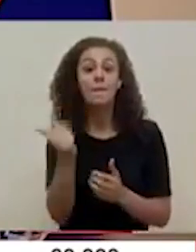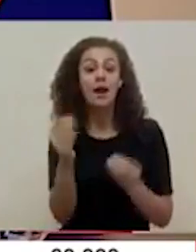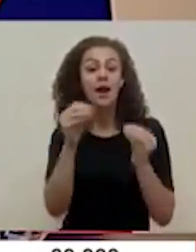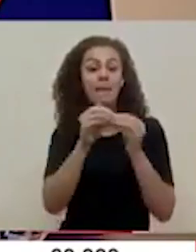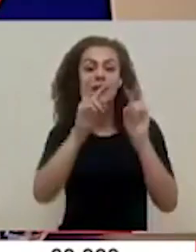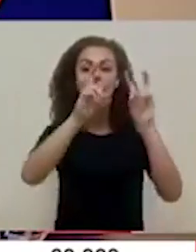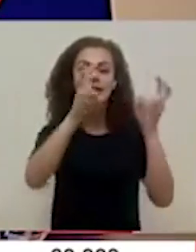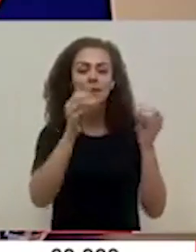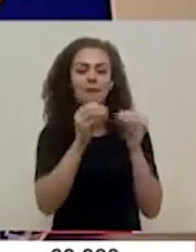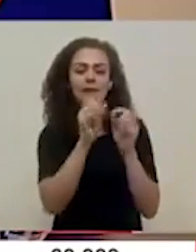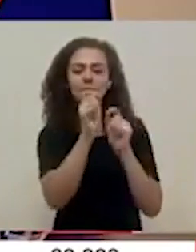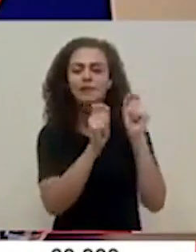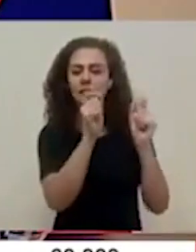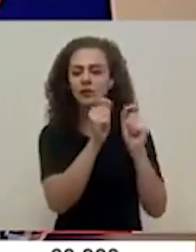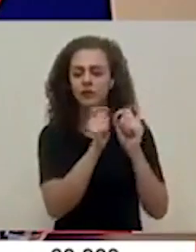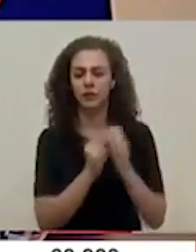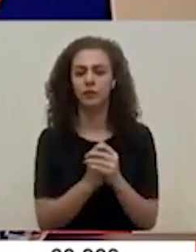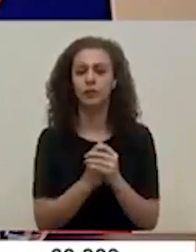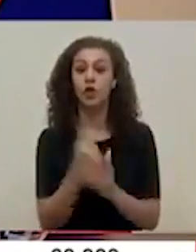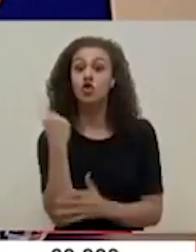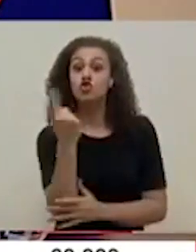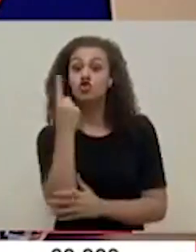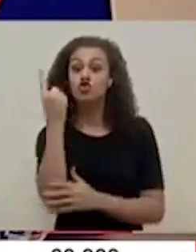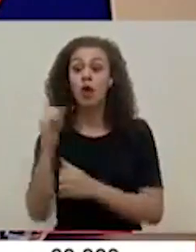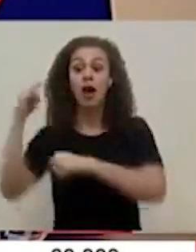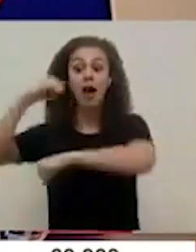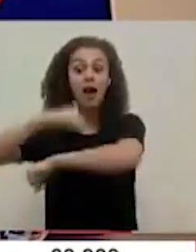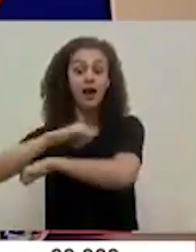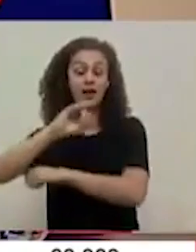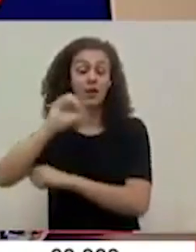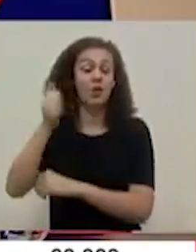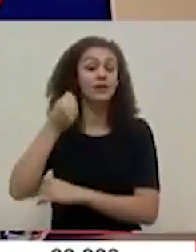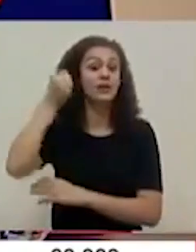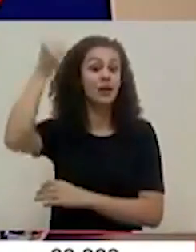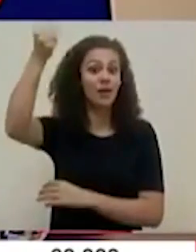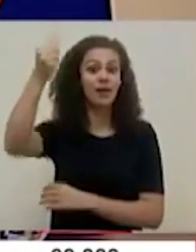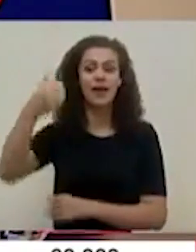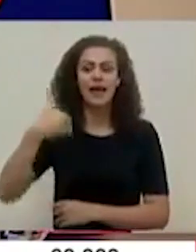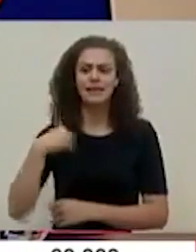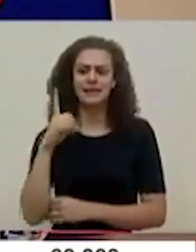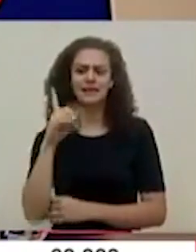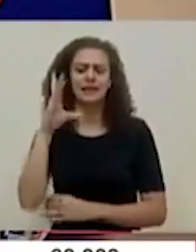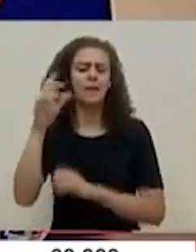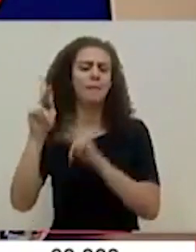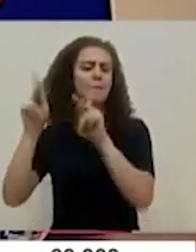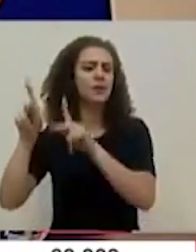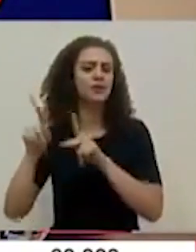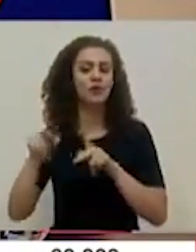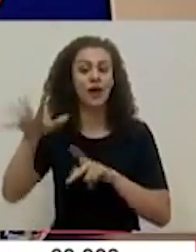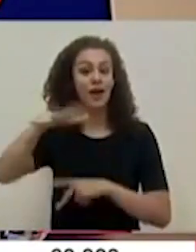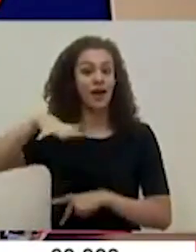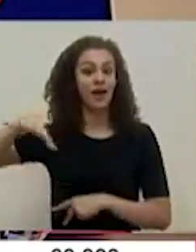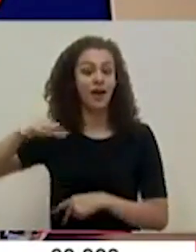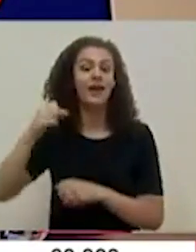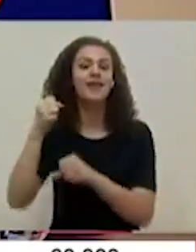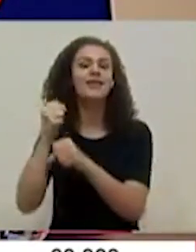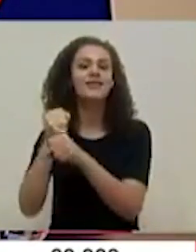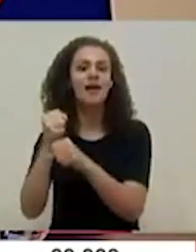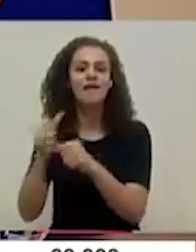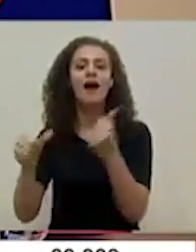todavía en un contexto más específico, solo en el aeropuerto Juan Santa María hay 100 personas que trabajan